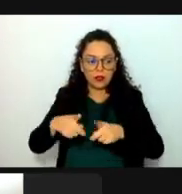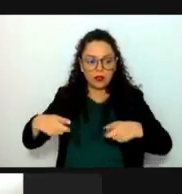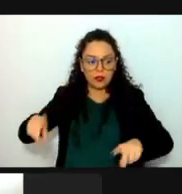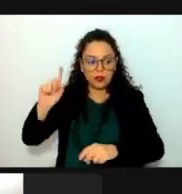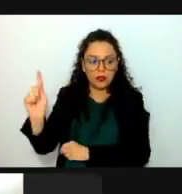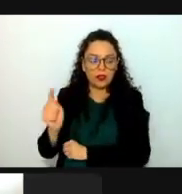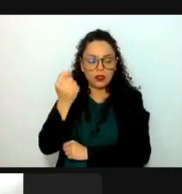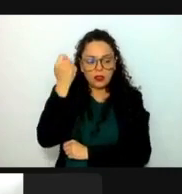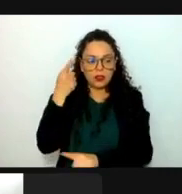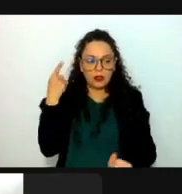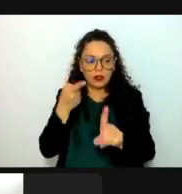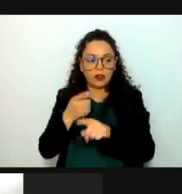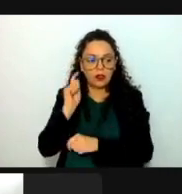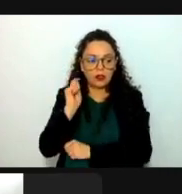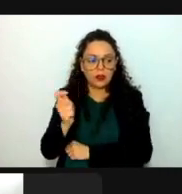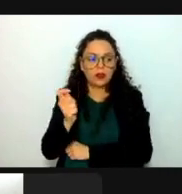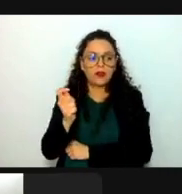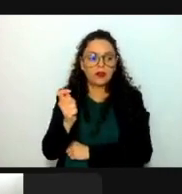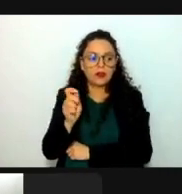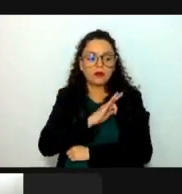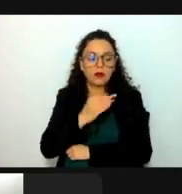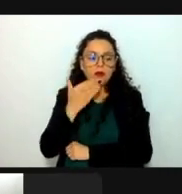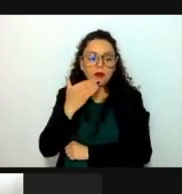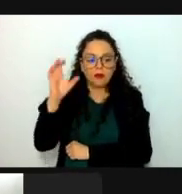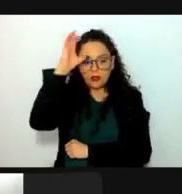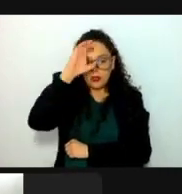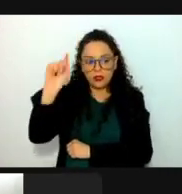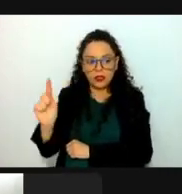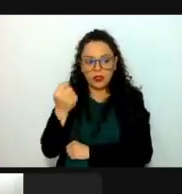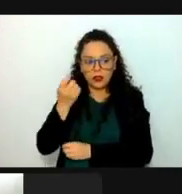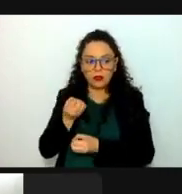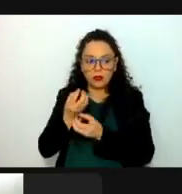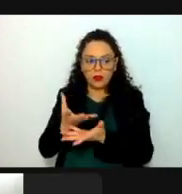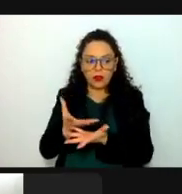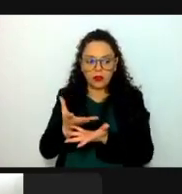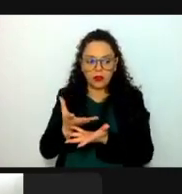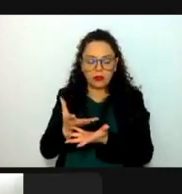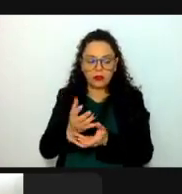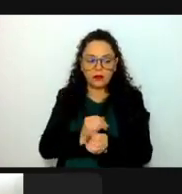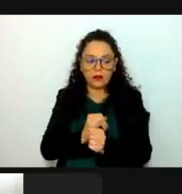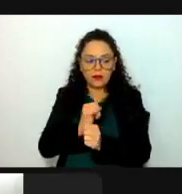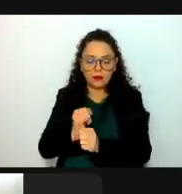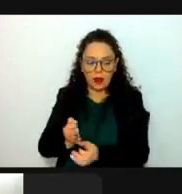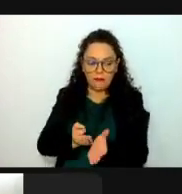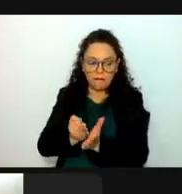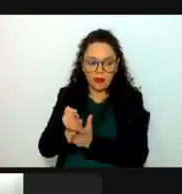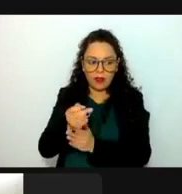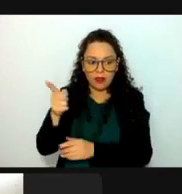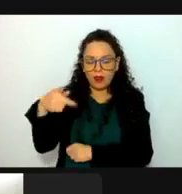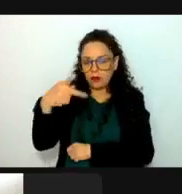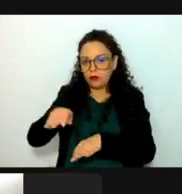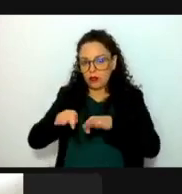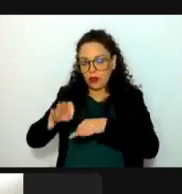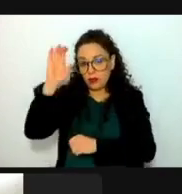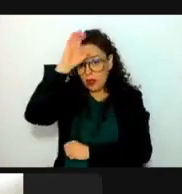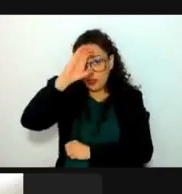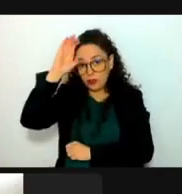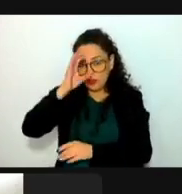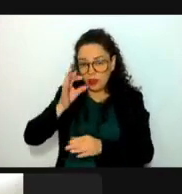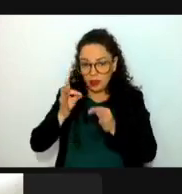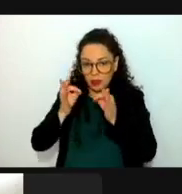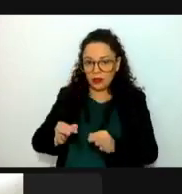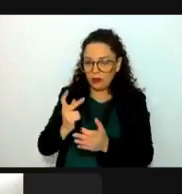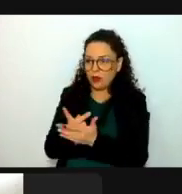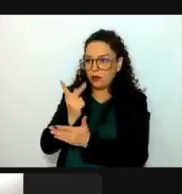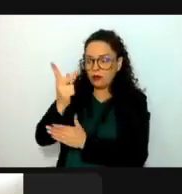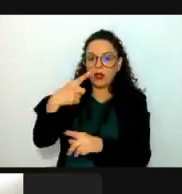consideran como probada aportación a la ciencia y tecnología y cuya conducta sea un ejemplo de fidelidad a su vocación científica, se galardona